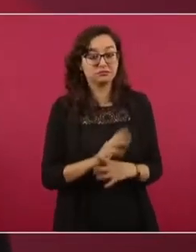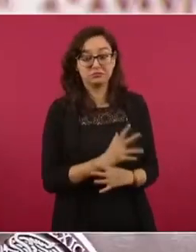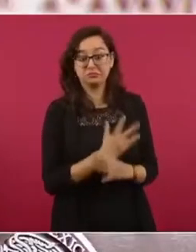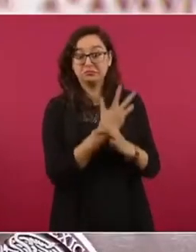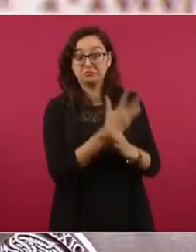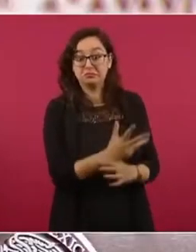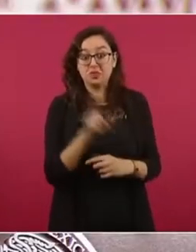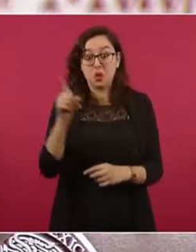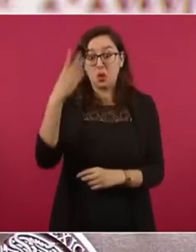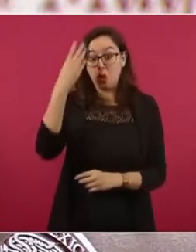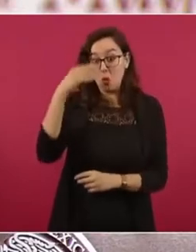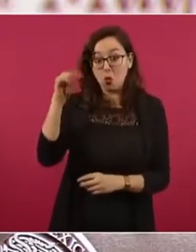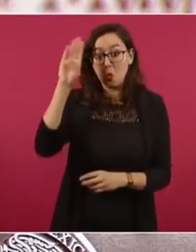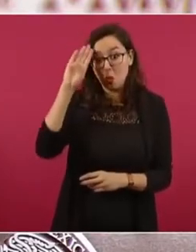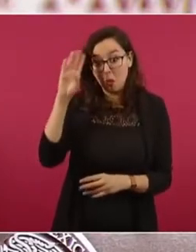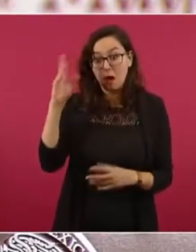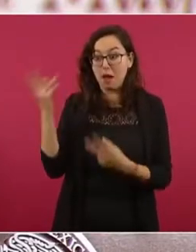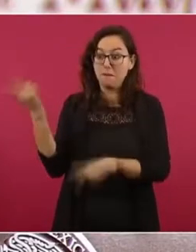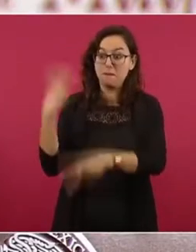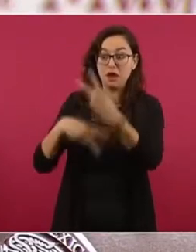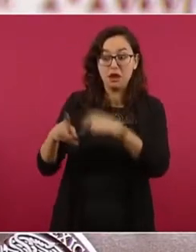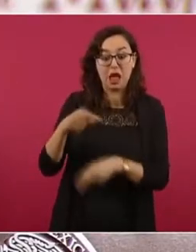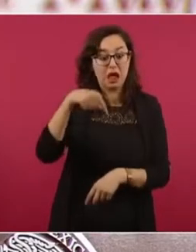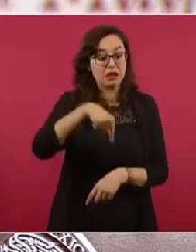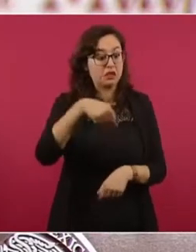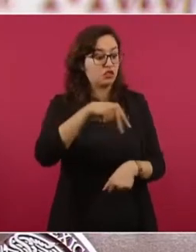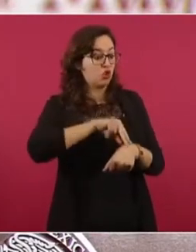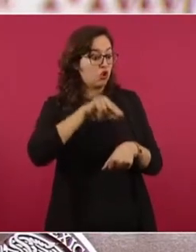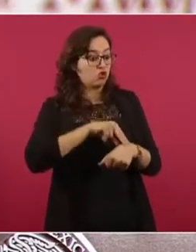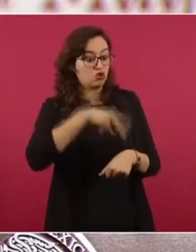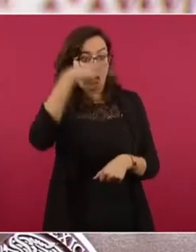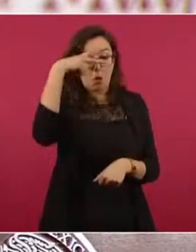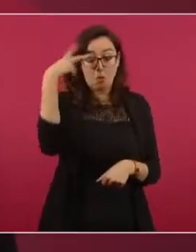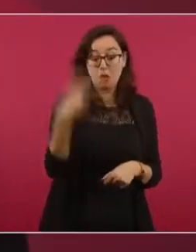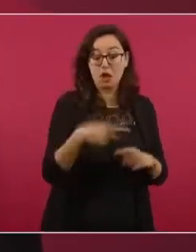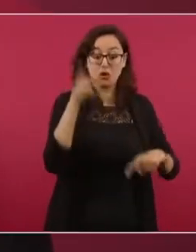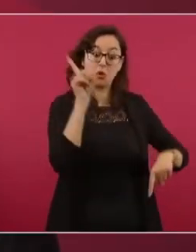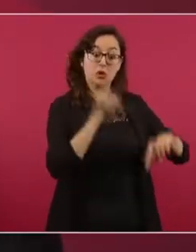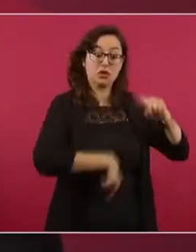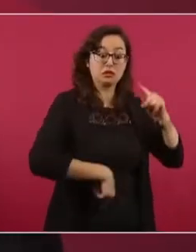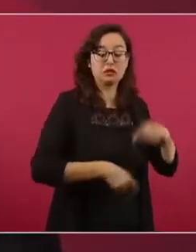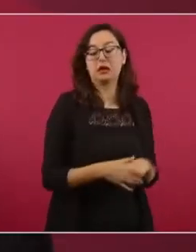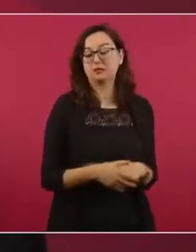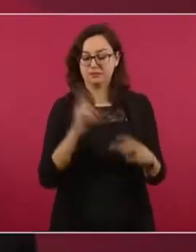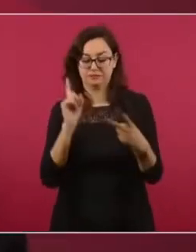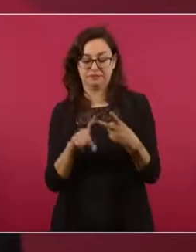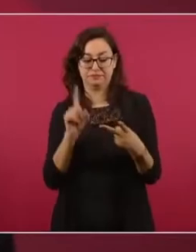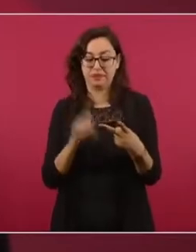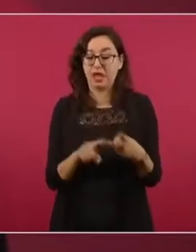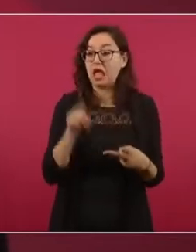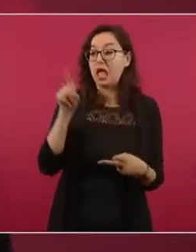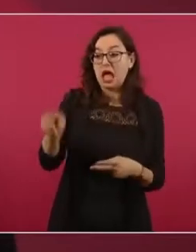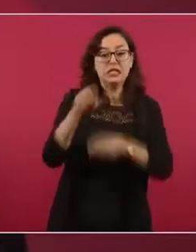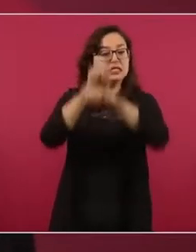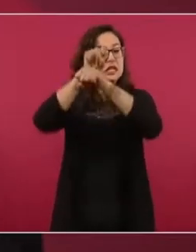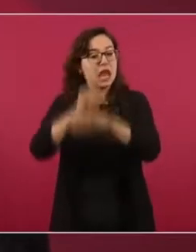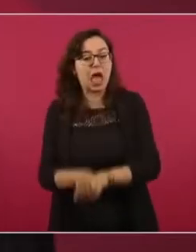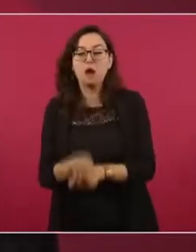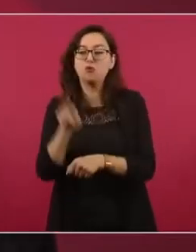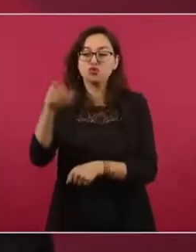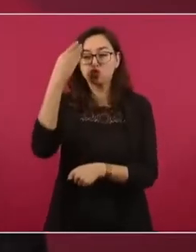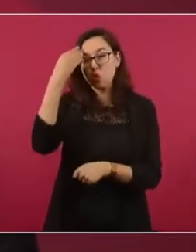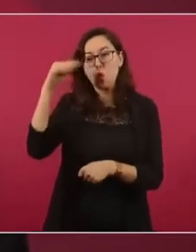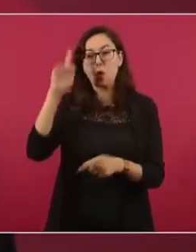mexicanos, lo cual es falso. Se ha dicho que son mano de obra esclava del gobierno cubano, lo cual también es falso.